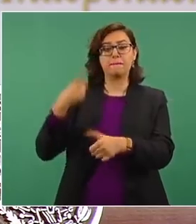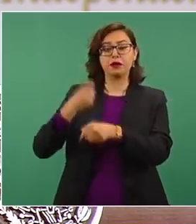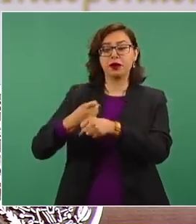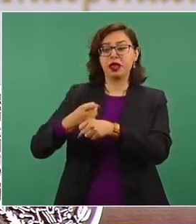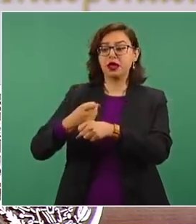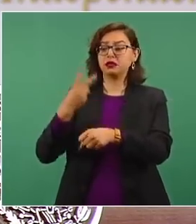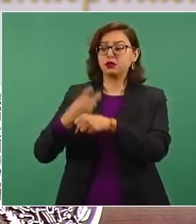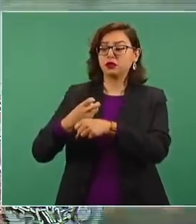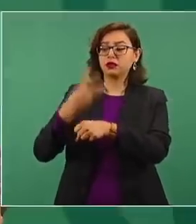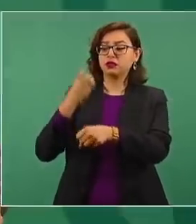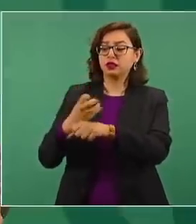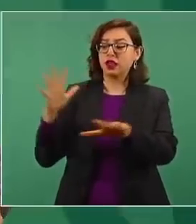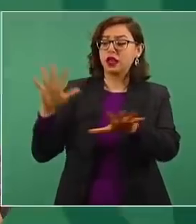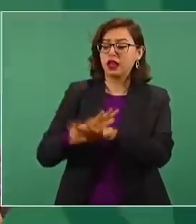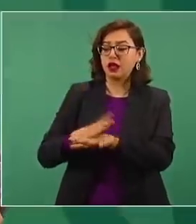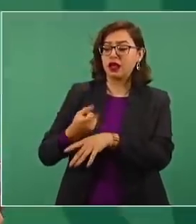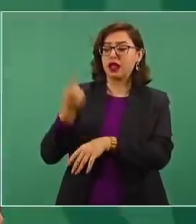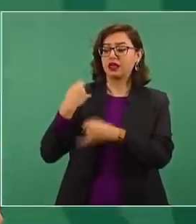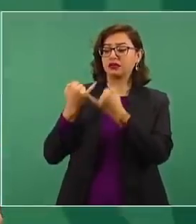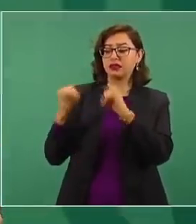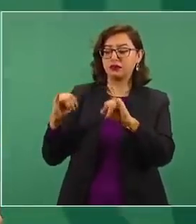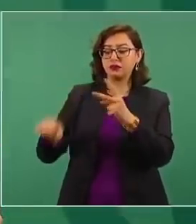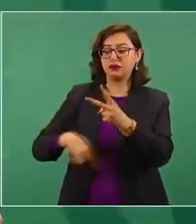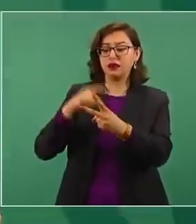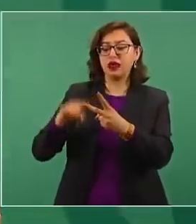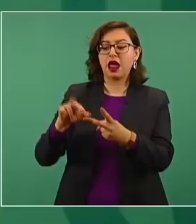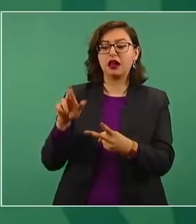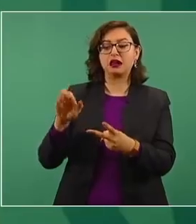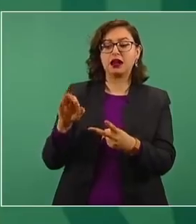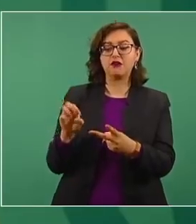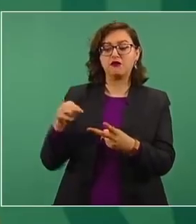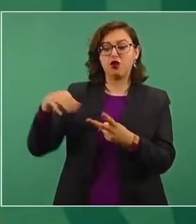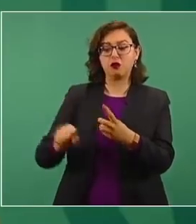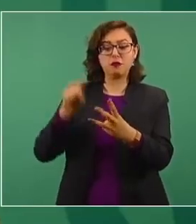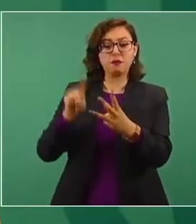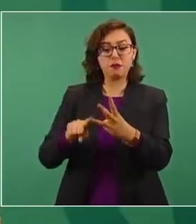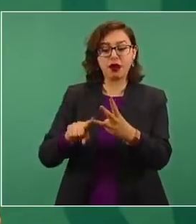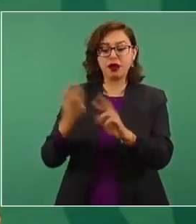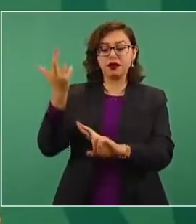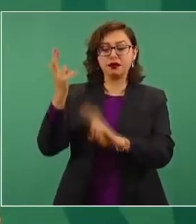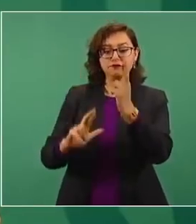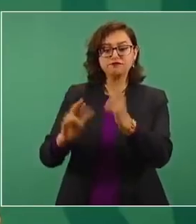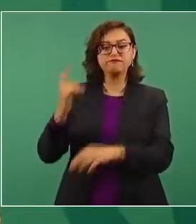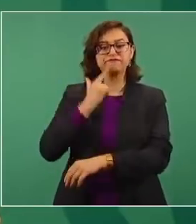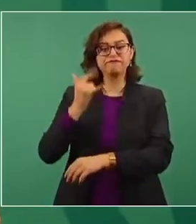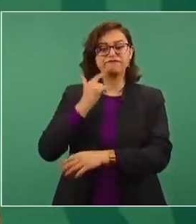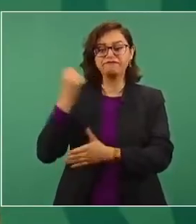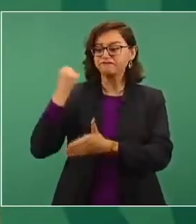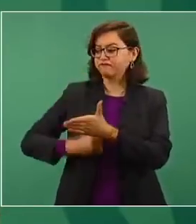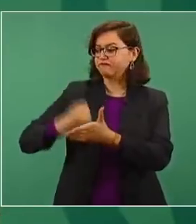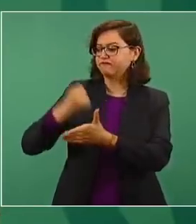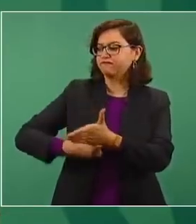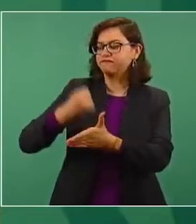independencia, en la reforma, en la revolución, que